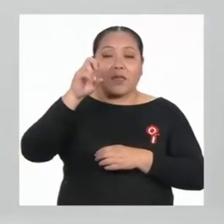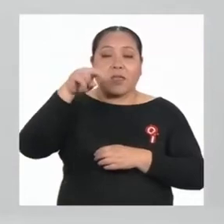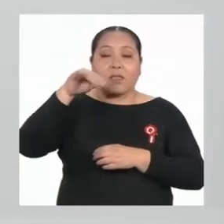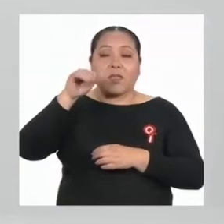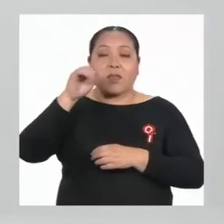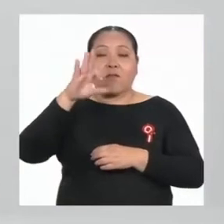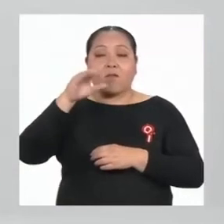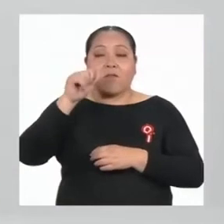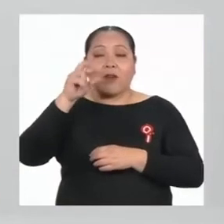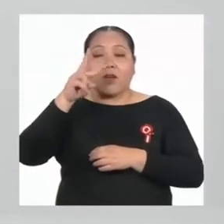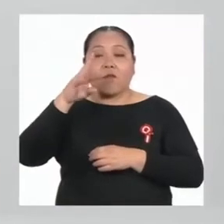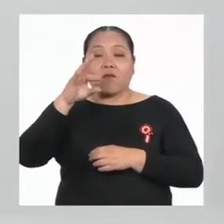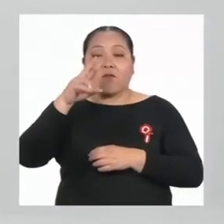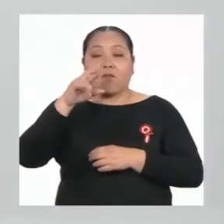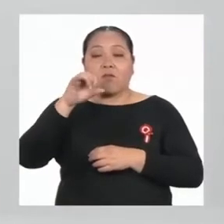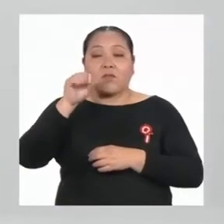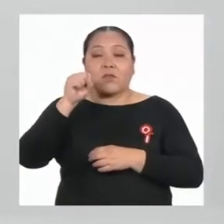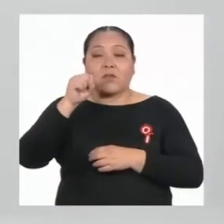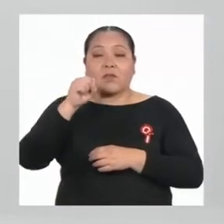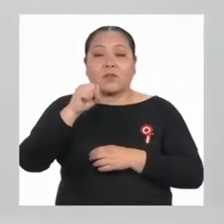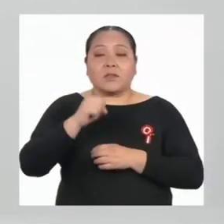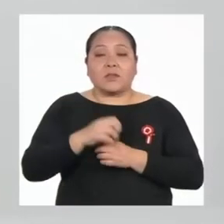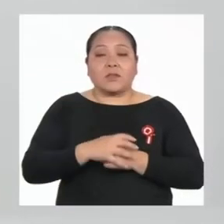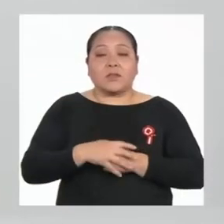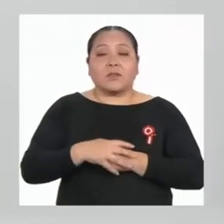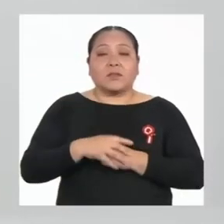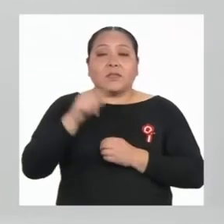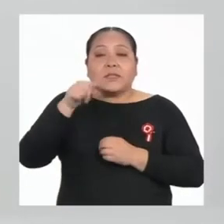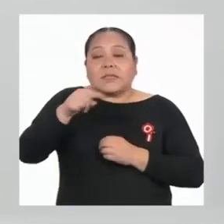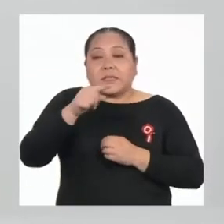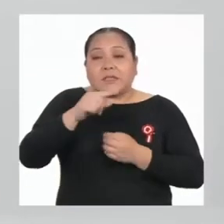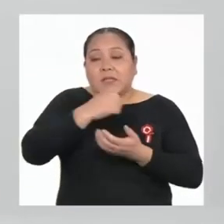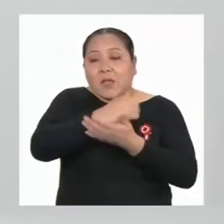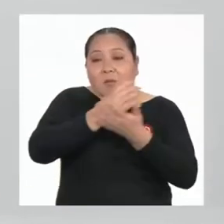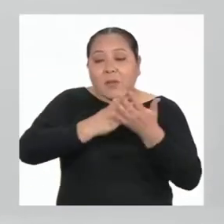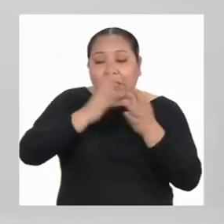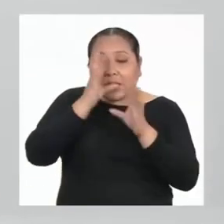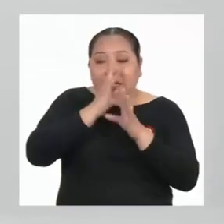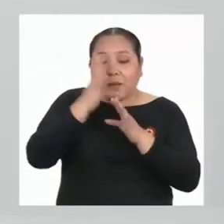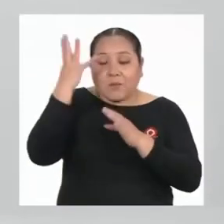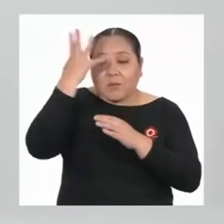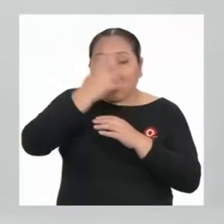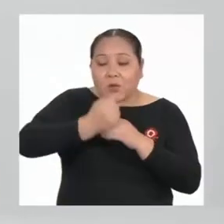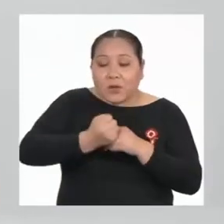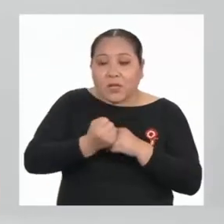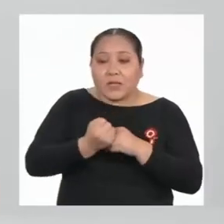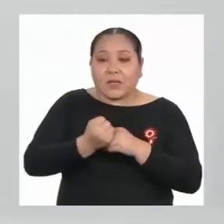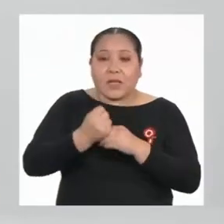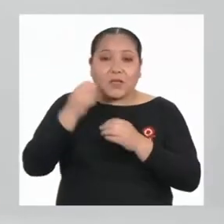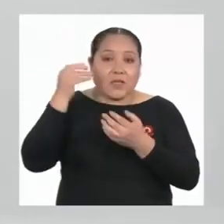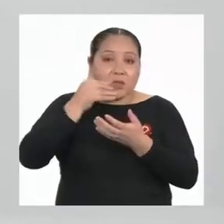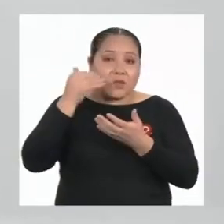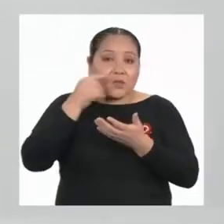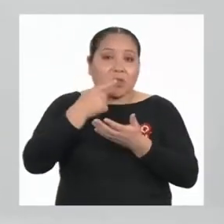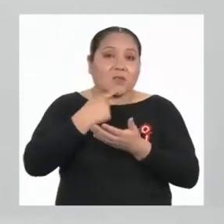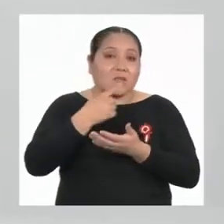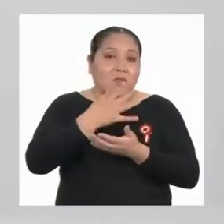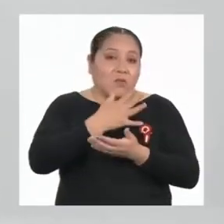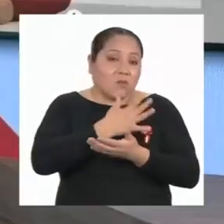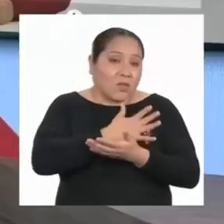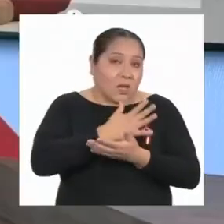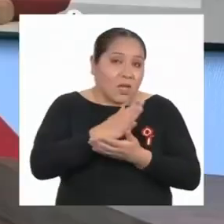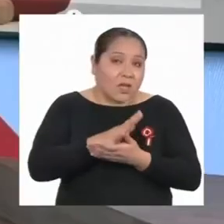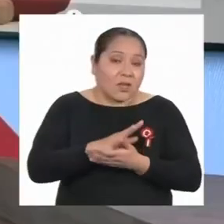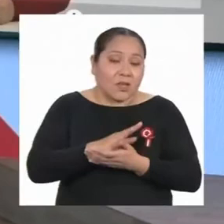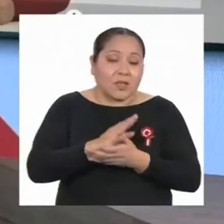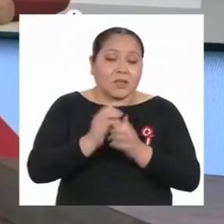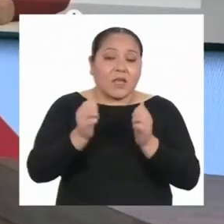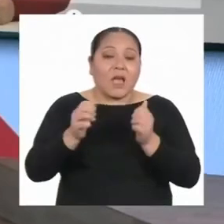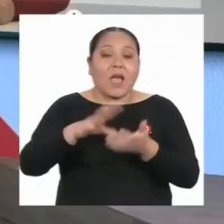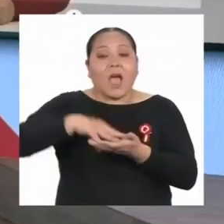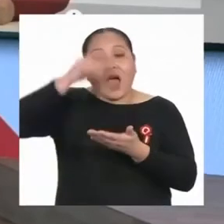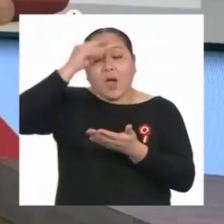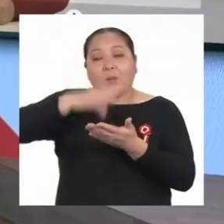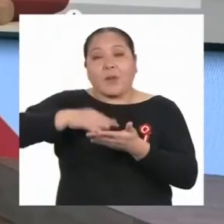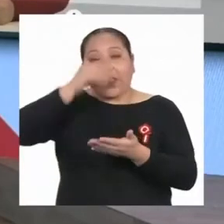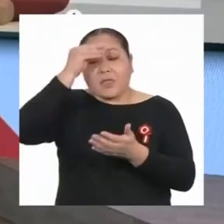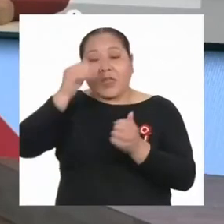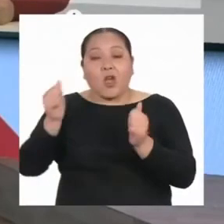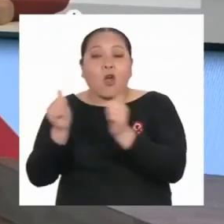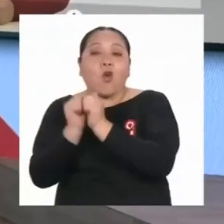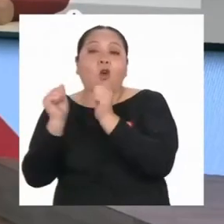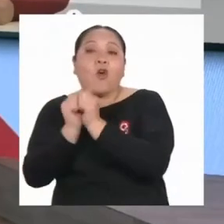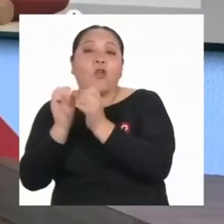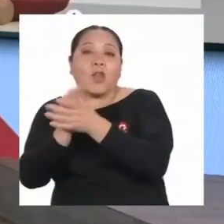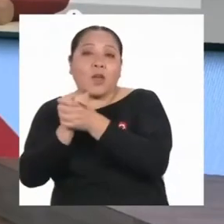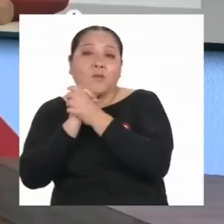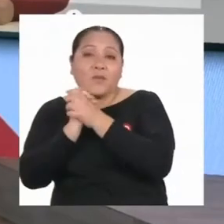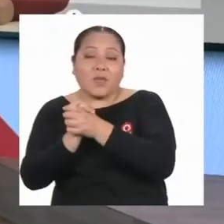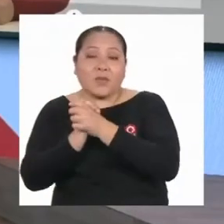Claro, una parte bien bonita de estudiar la secundaria es la de aprender en grupo también, ¿no? Así uno aprende de